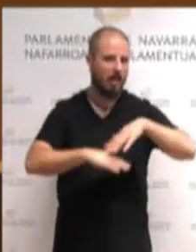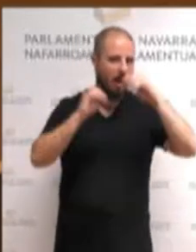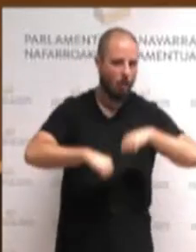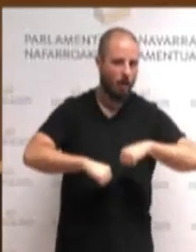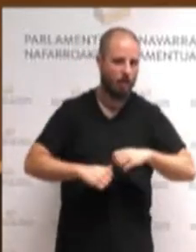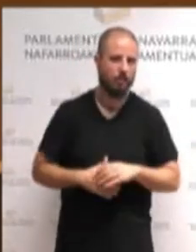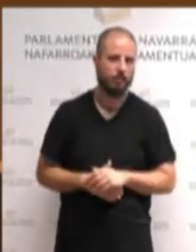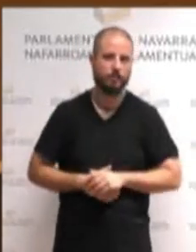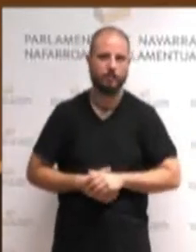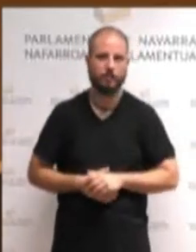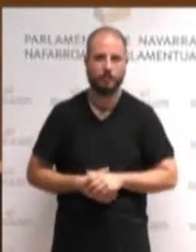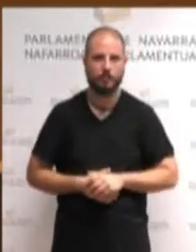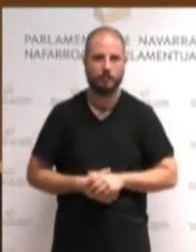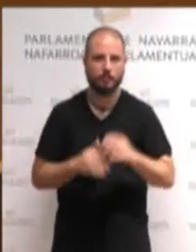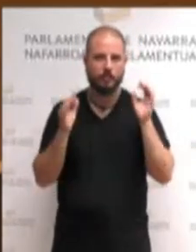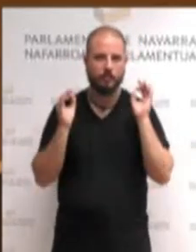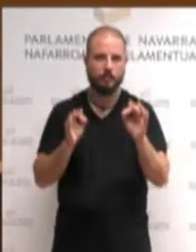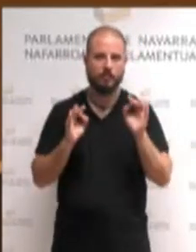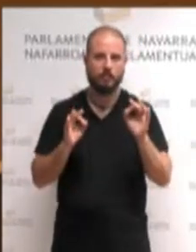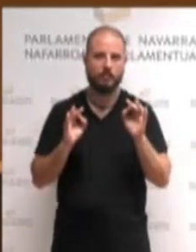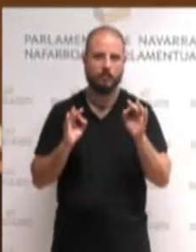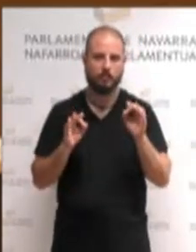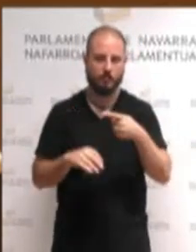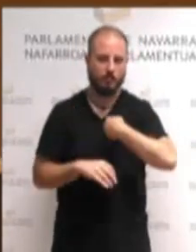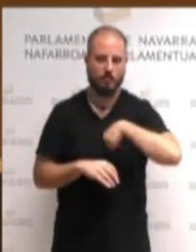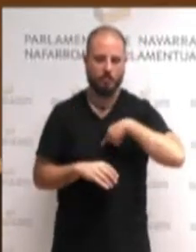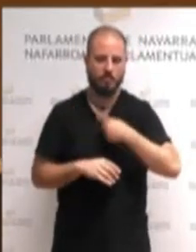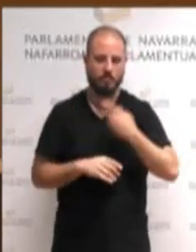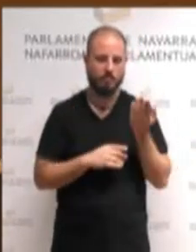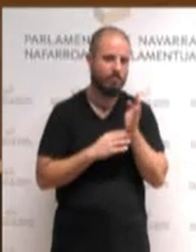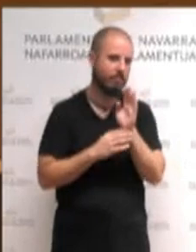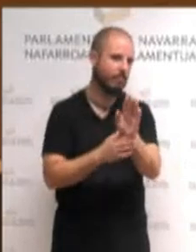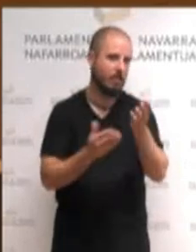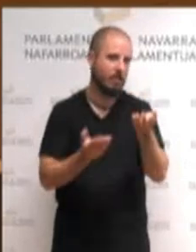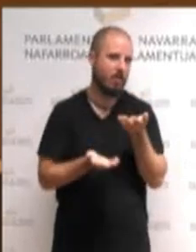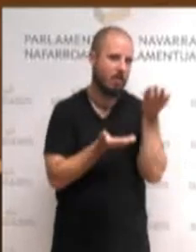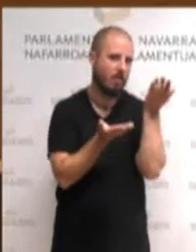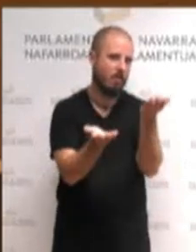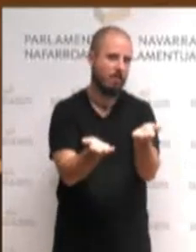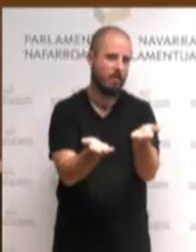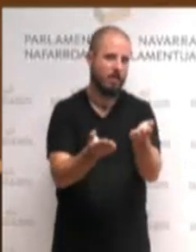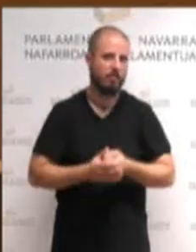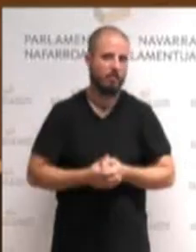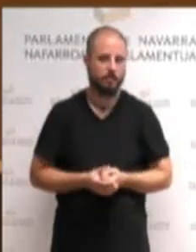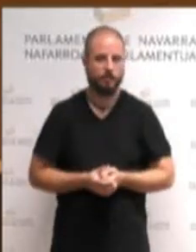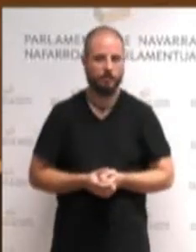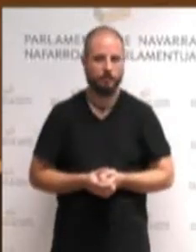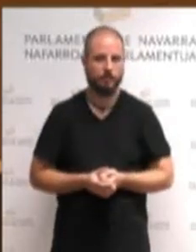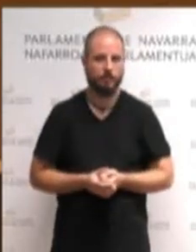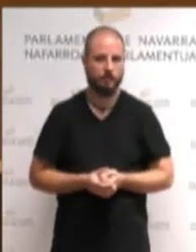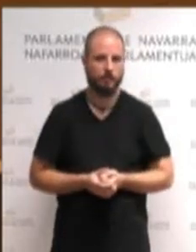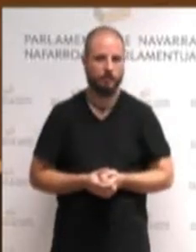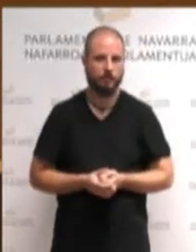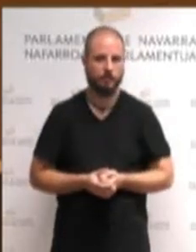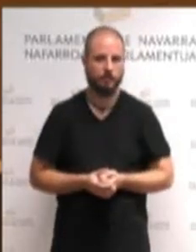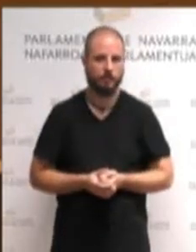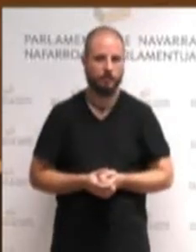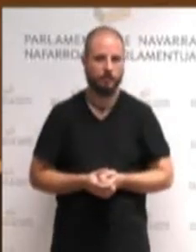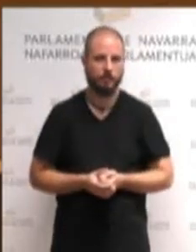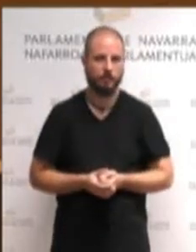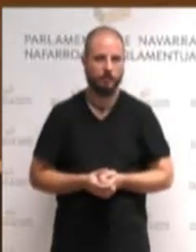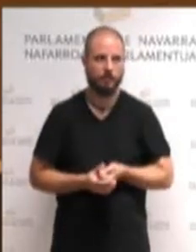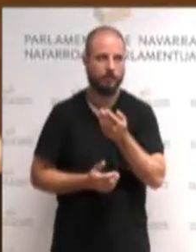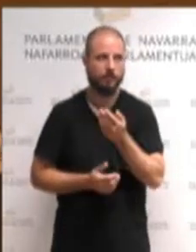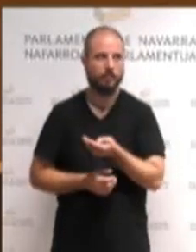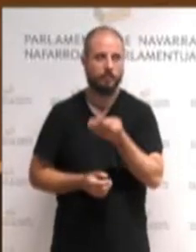Horixe da gure planteamendua, gure eskaintza eta gure iparra. Baita,